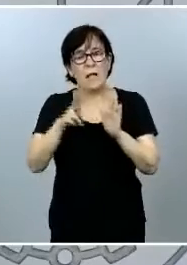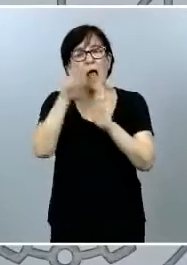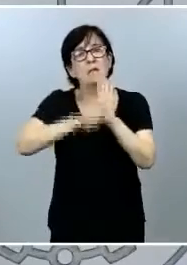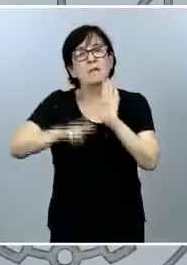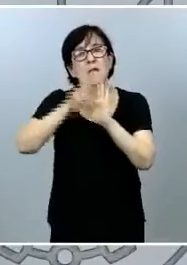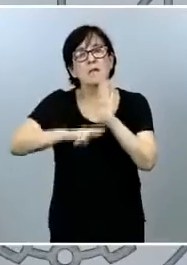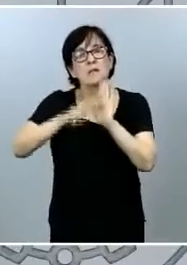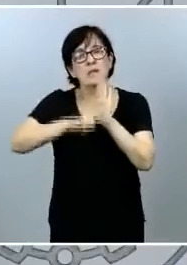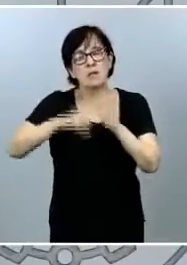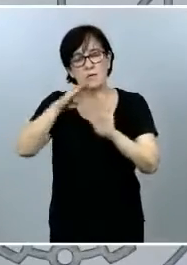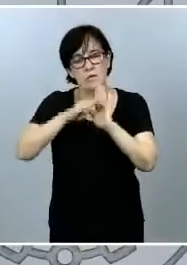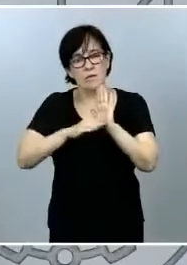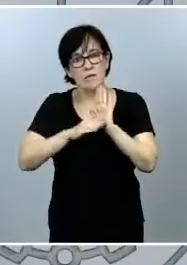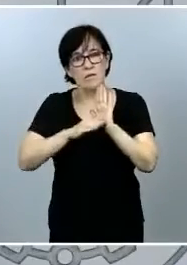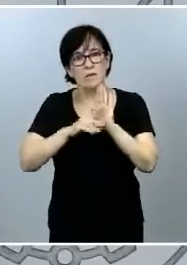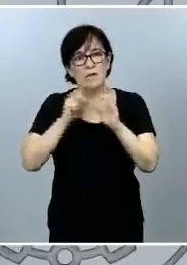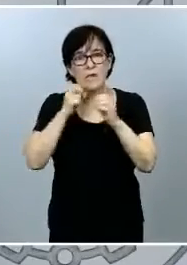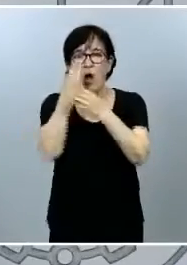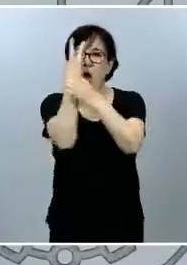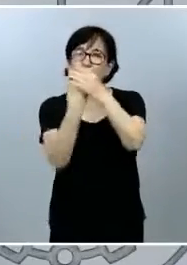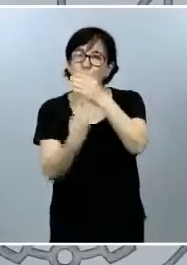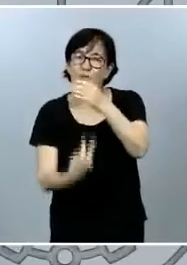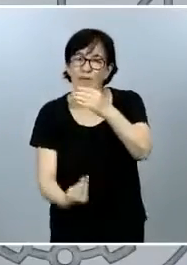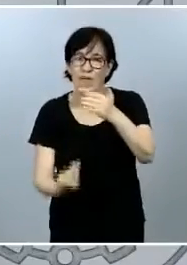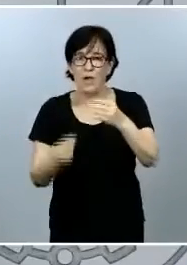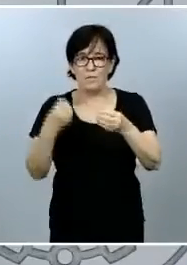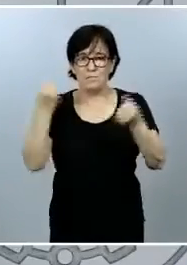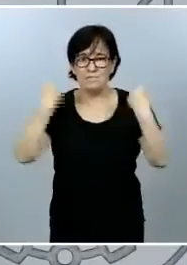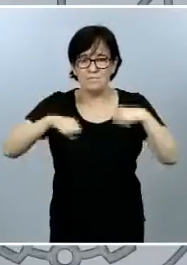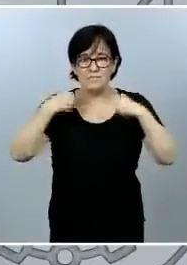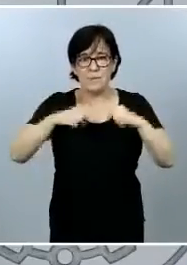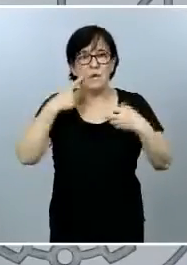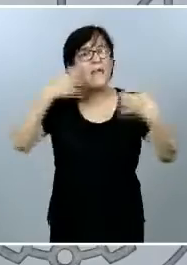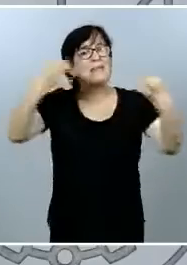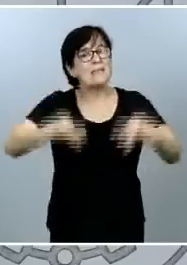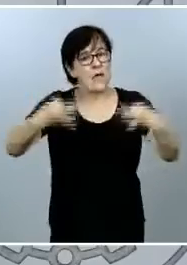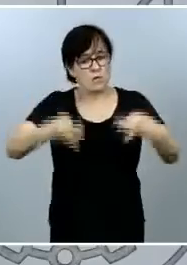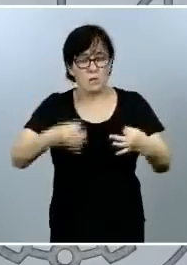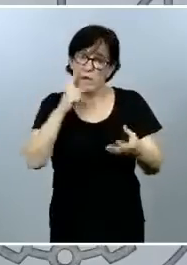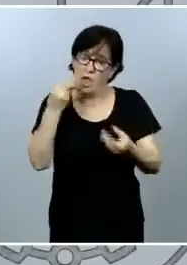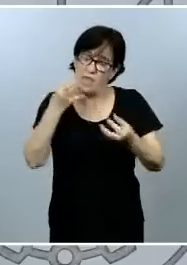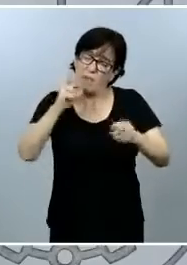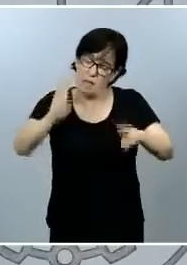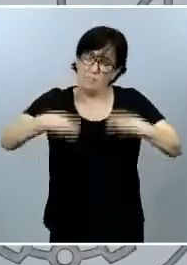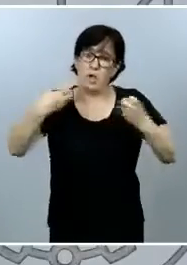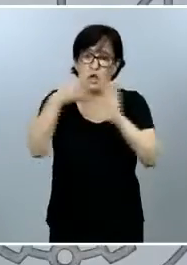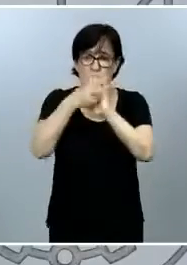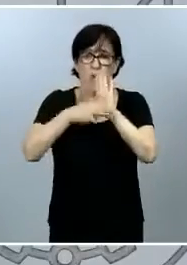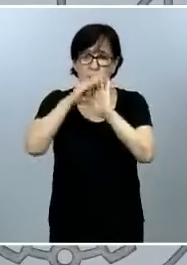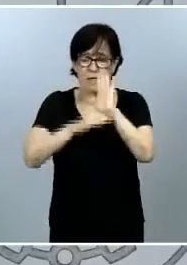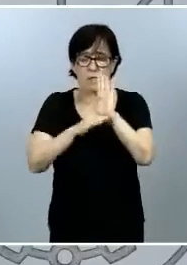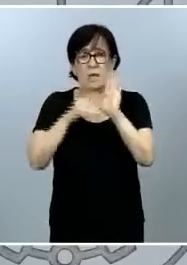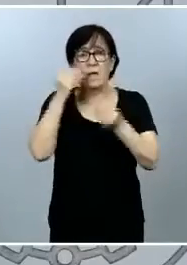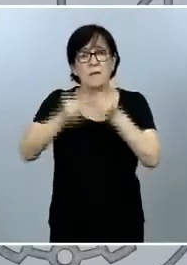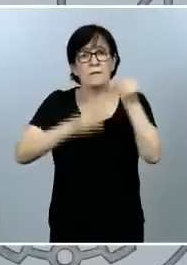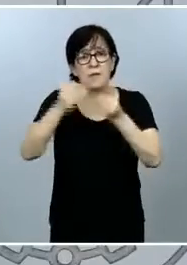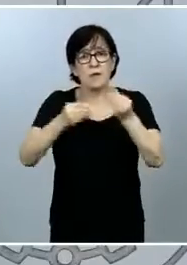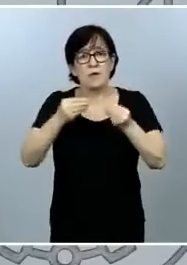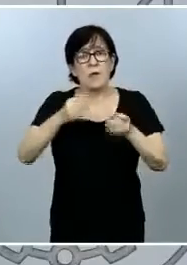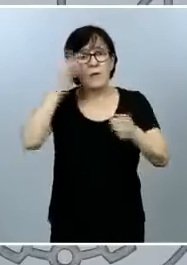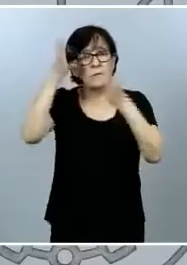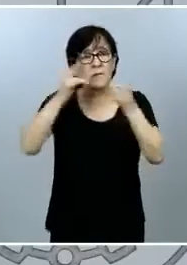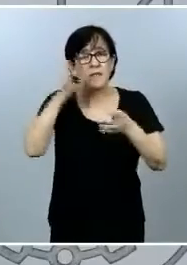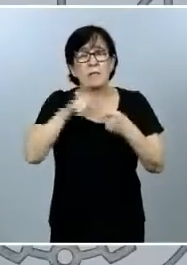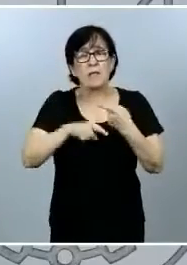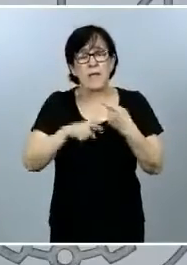ejercicio del buceo con seguridad. Era necesario actualizar esta normativa al tratarse de una actividad cuya